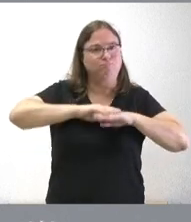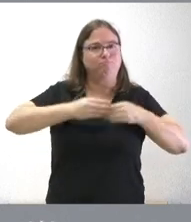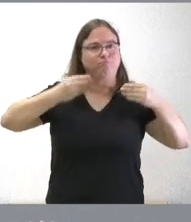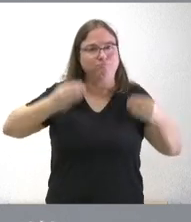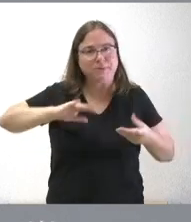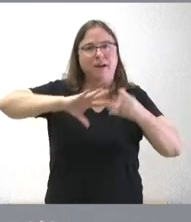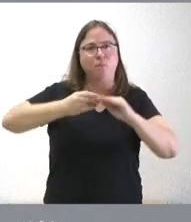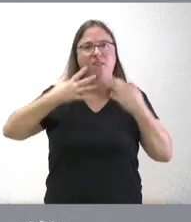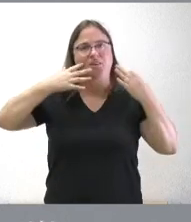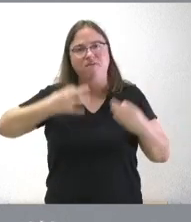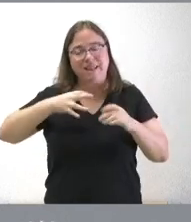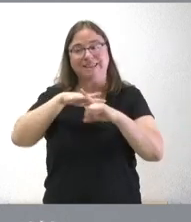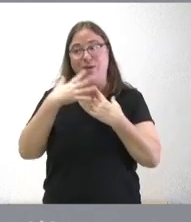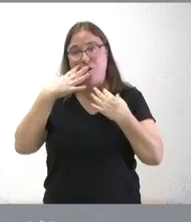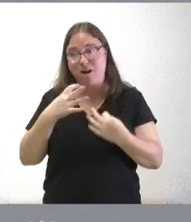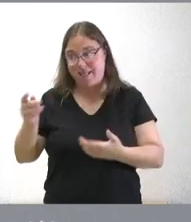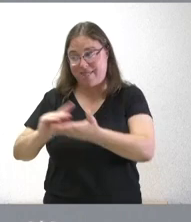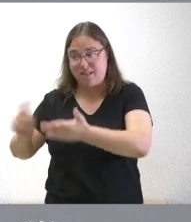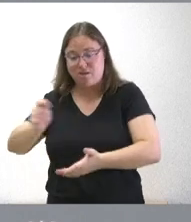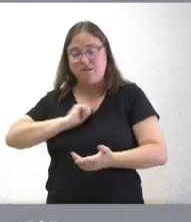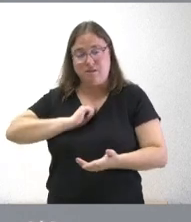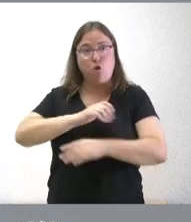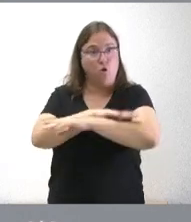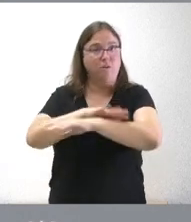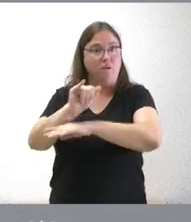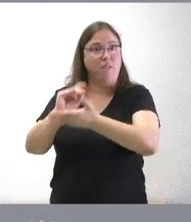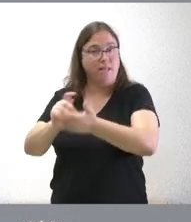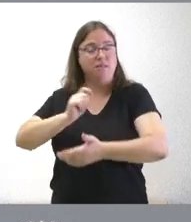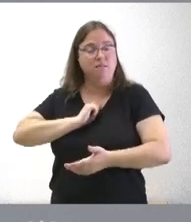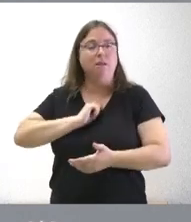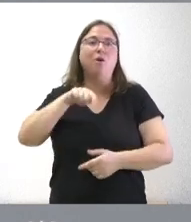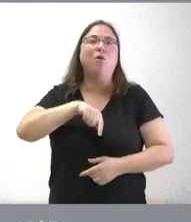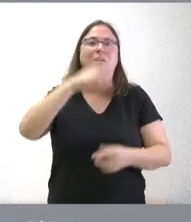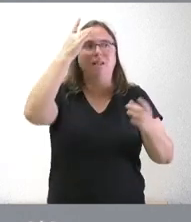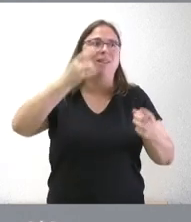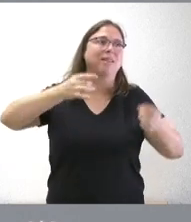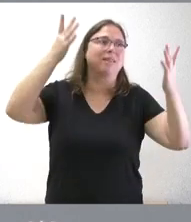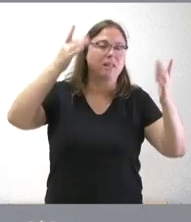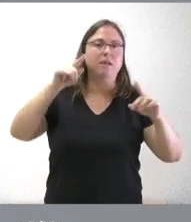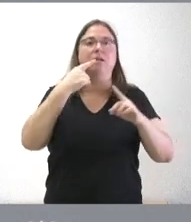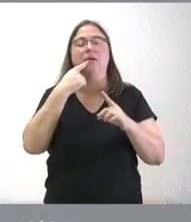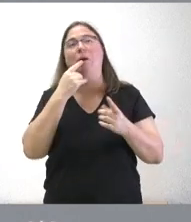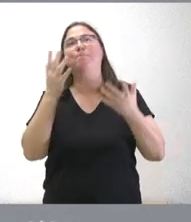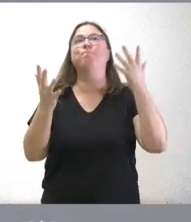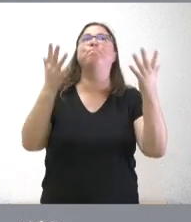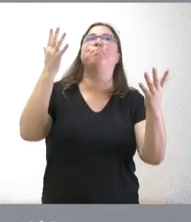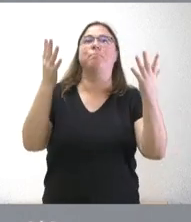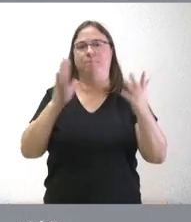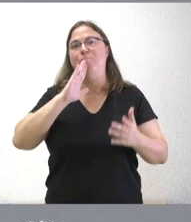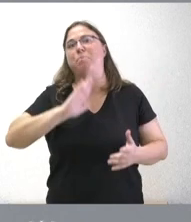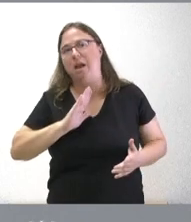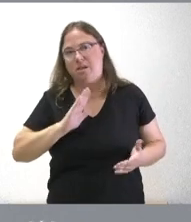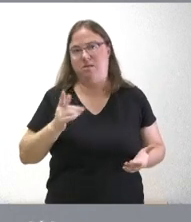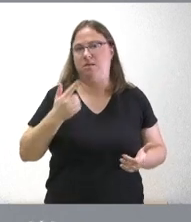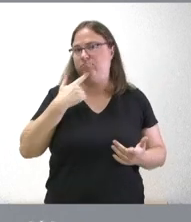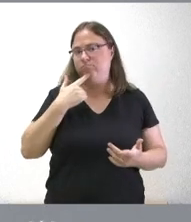adaptado a las circunstancias reales de los datos que puede ofrecer el gobierno que lanzarnos hoy con unos datos que serían menos previsiones sobre